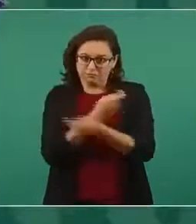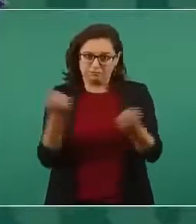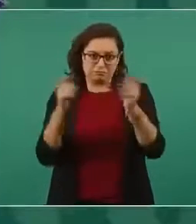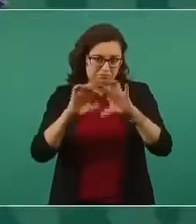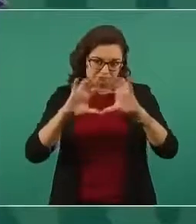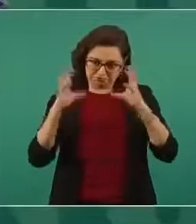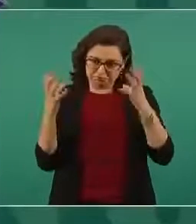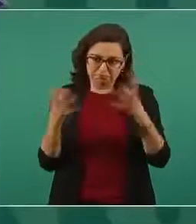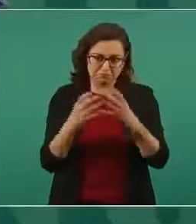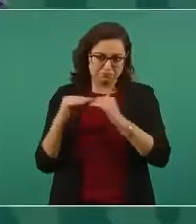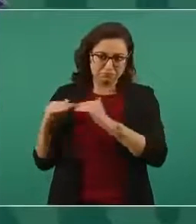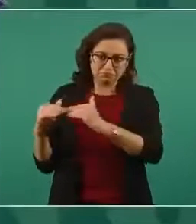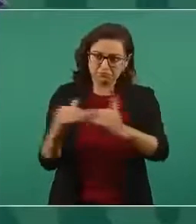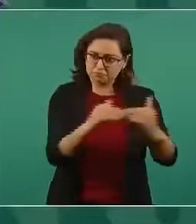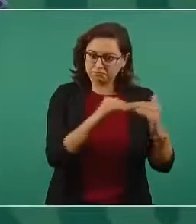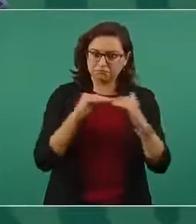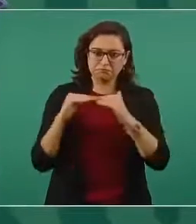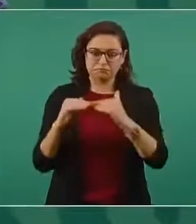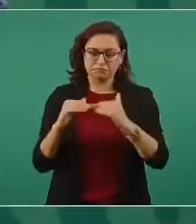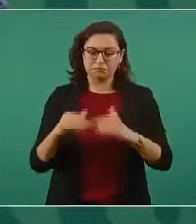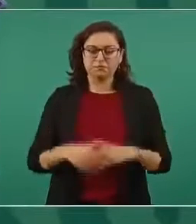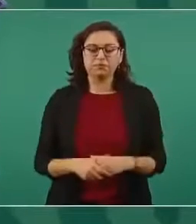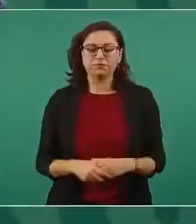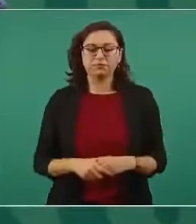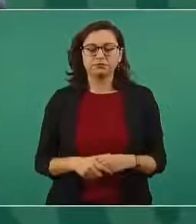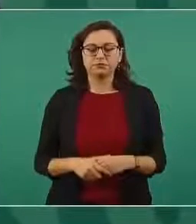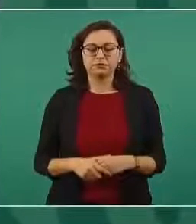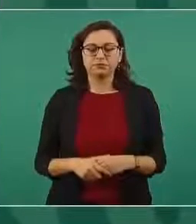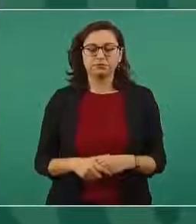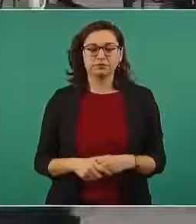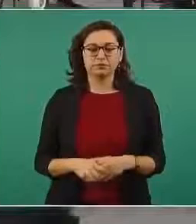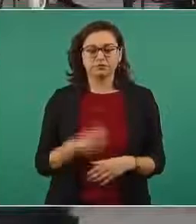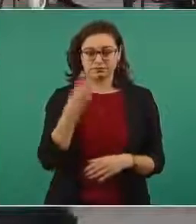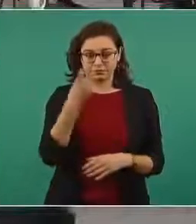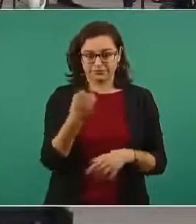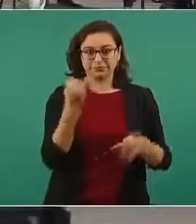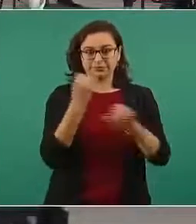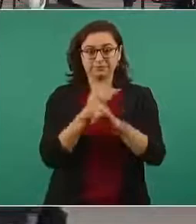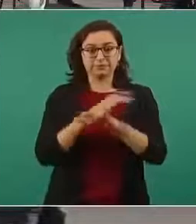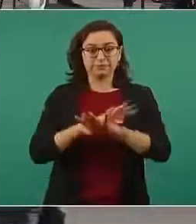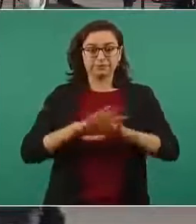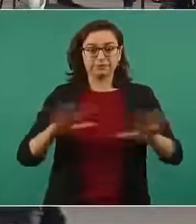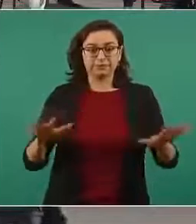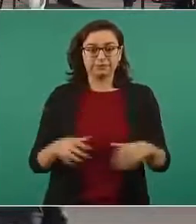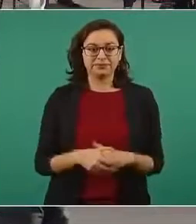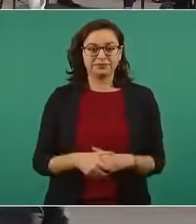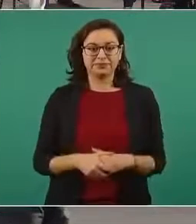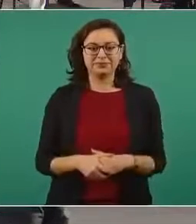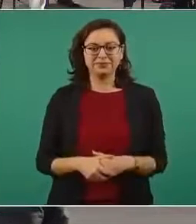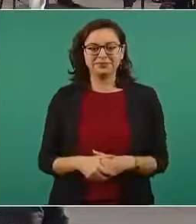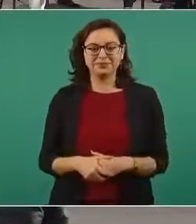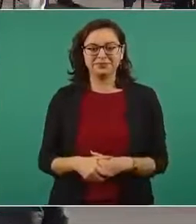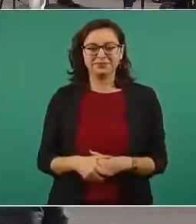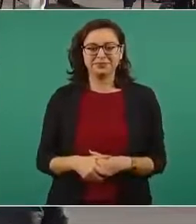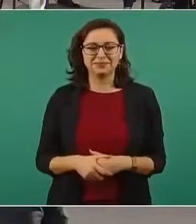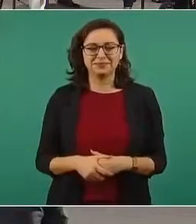todas las naciones, todos los países. Bueno, eso es. Hasta ahí lo dejamos.